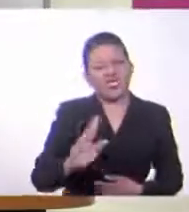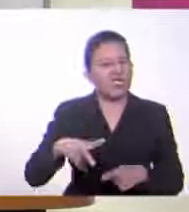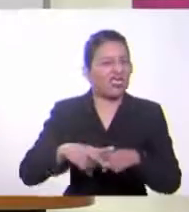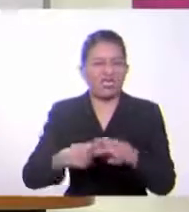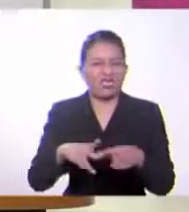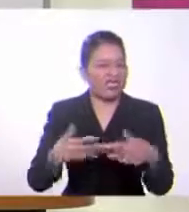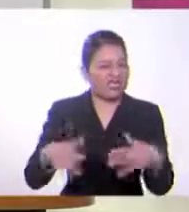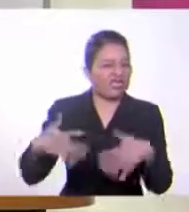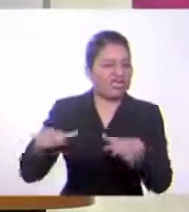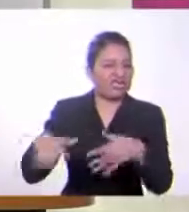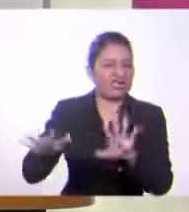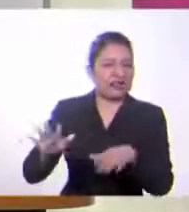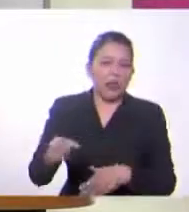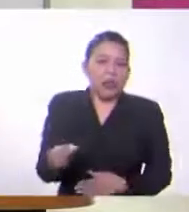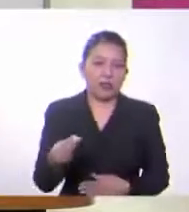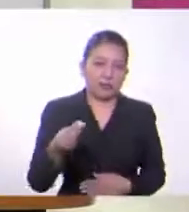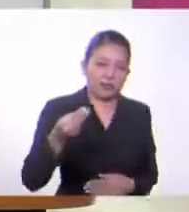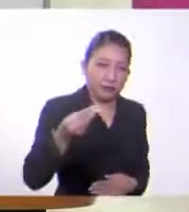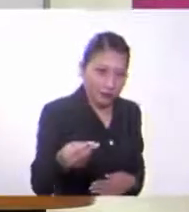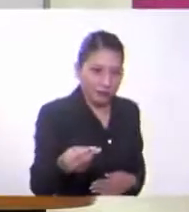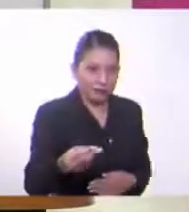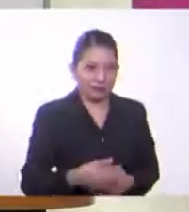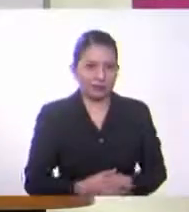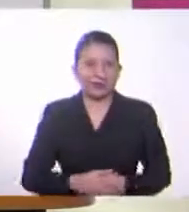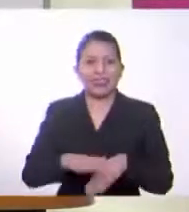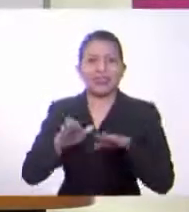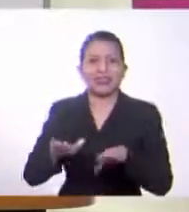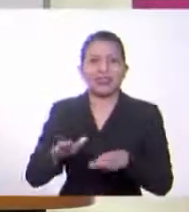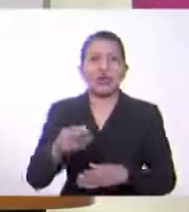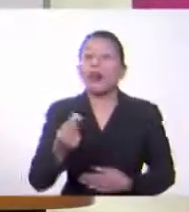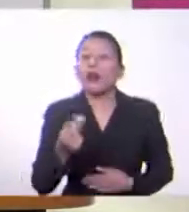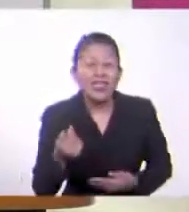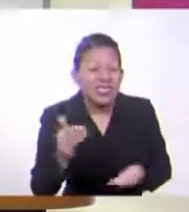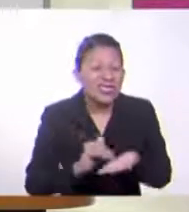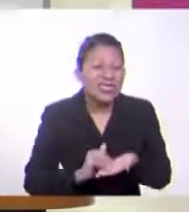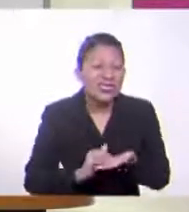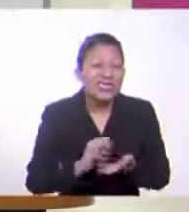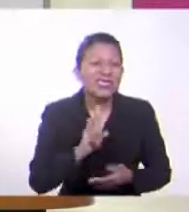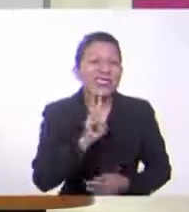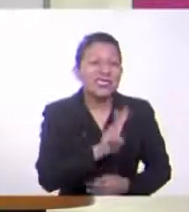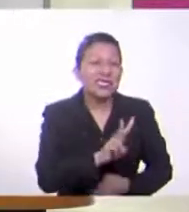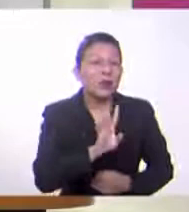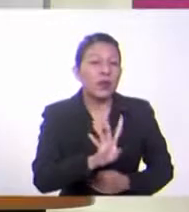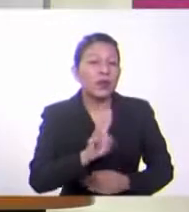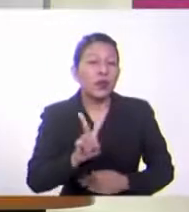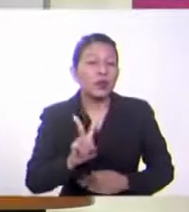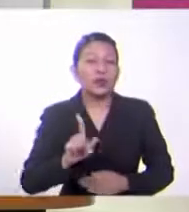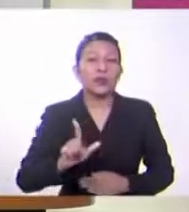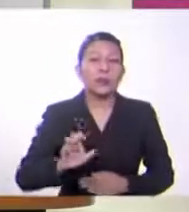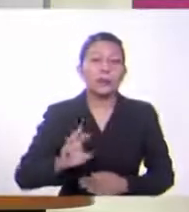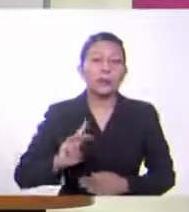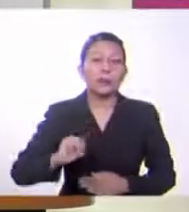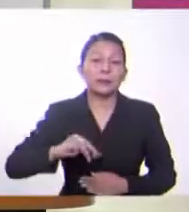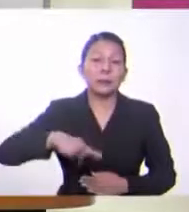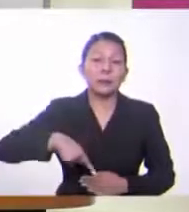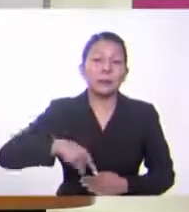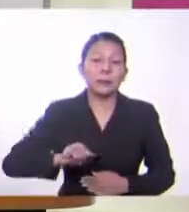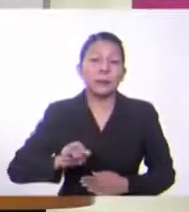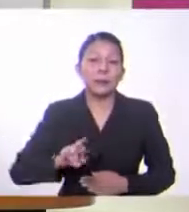¿Solo ese? Solo ese. Ah, ok, entonces se lo regreso, tenga. Vaya. ¿Cuánto me dijo? 242. Voy a buscar aquí.